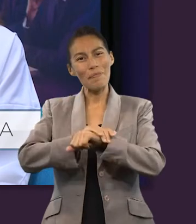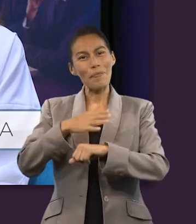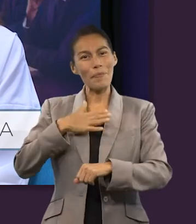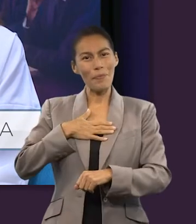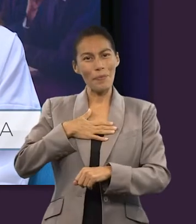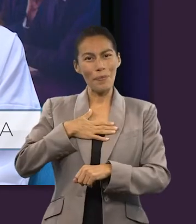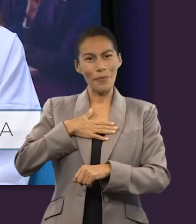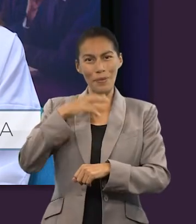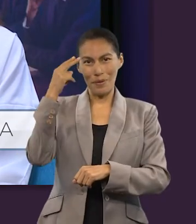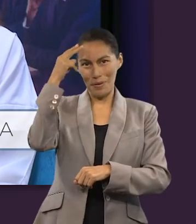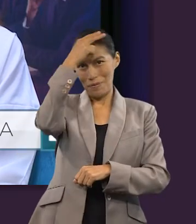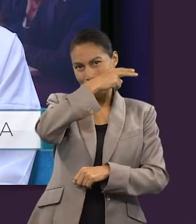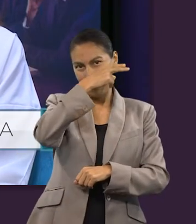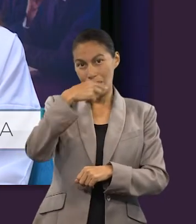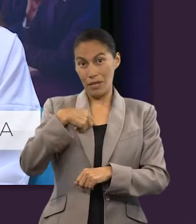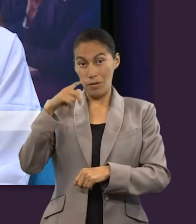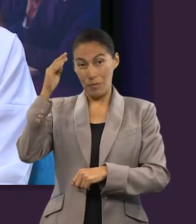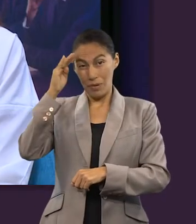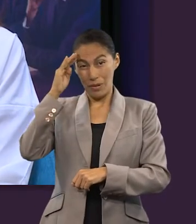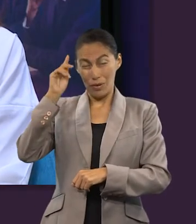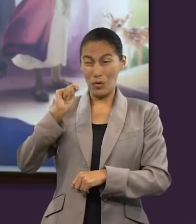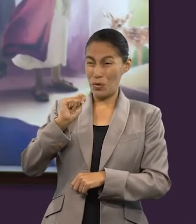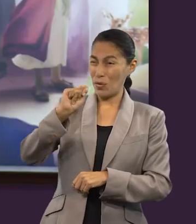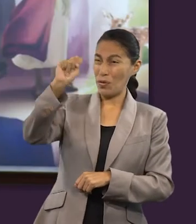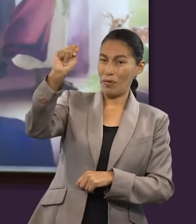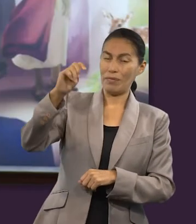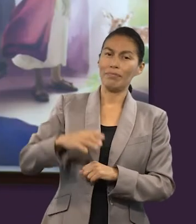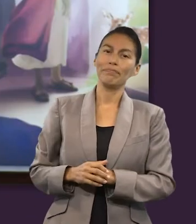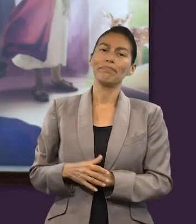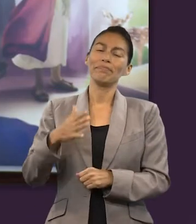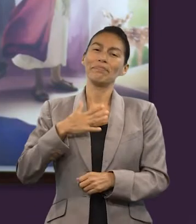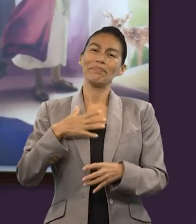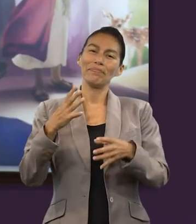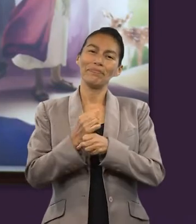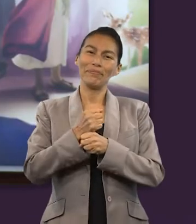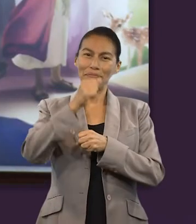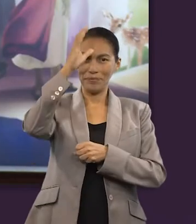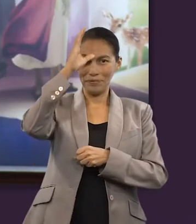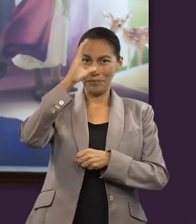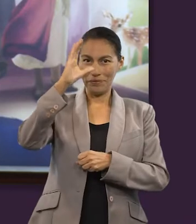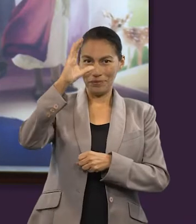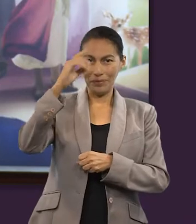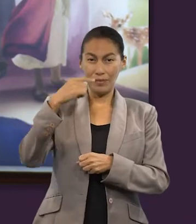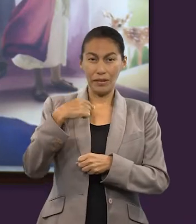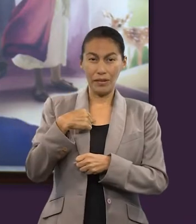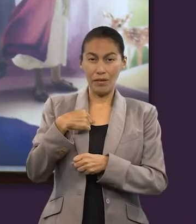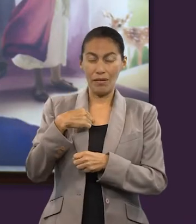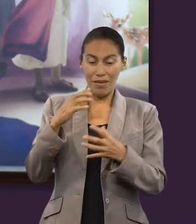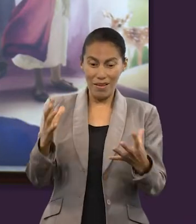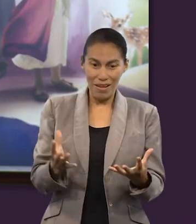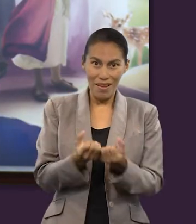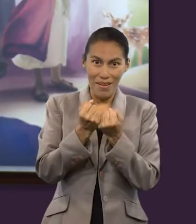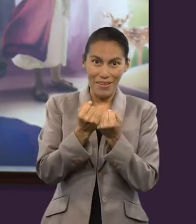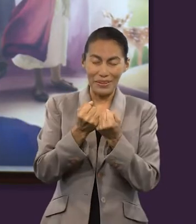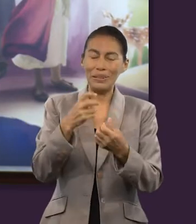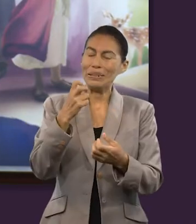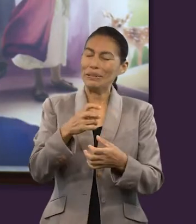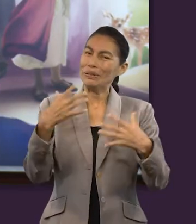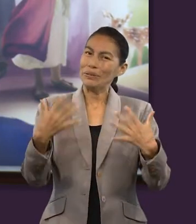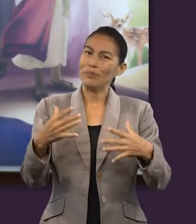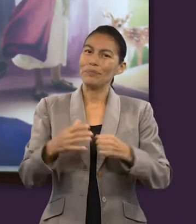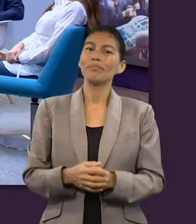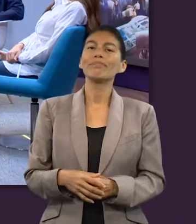Noemí y pienso en triunfo. Soy Chiprián Mojora y pienso en salvación.